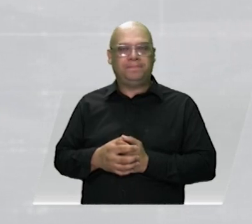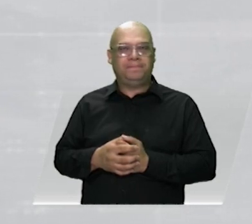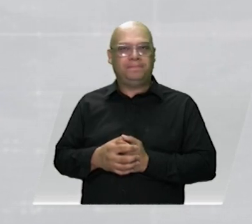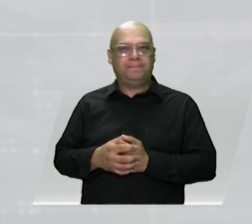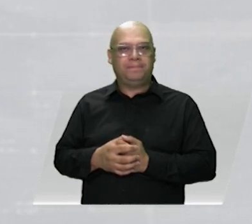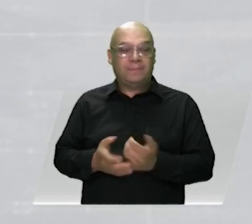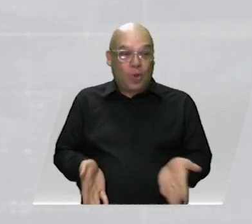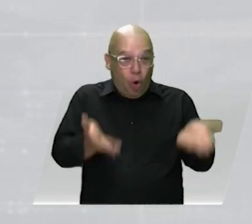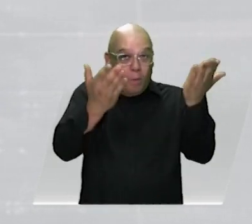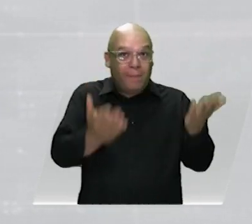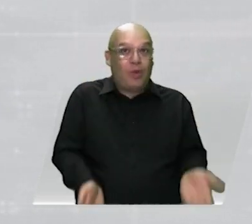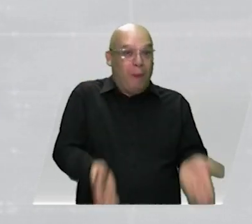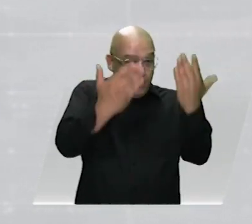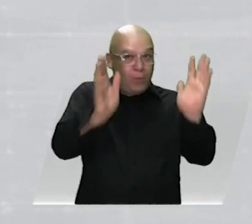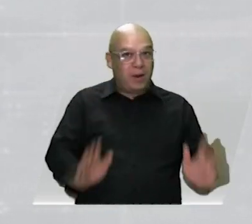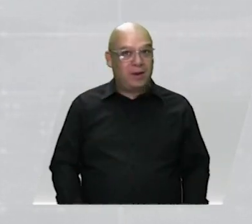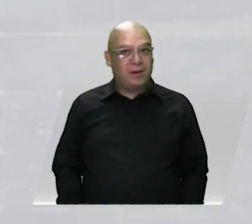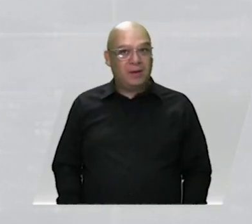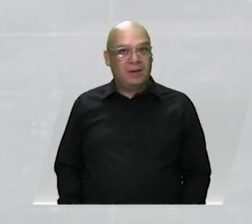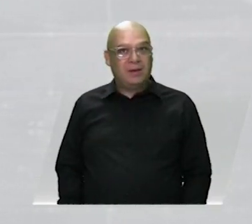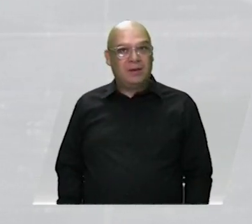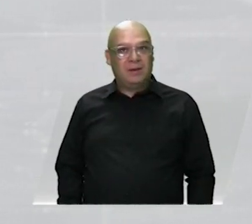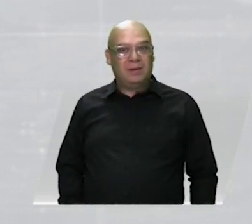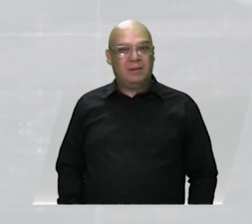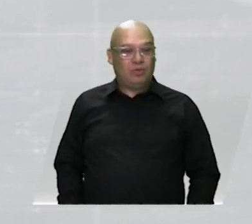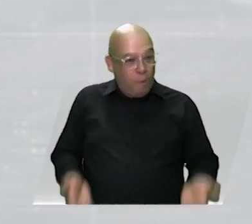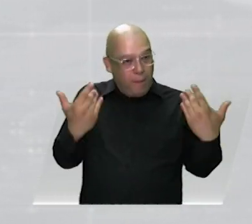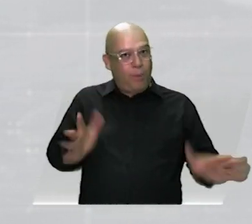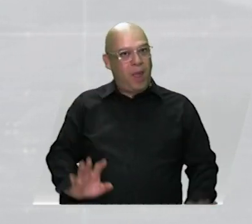¡Tome pues! ¡Ay! ¡Los tomó! ¡Tíquenos para meter!